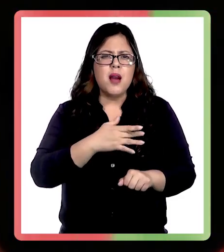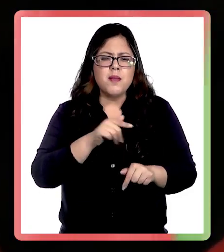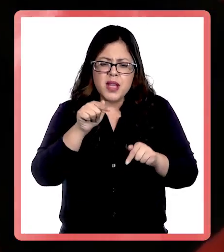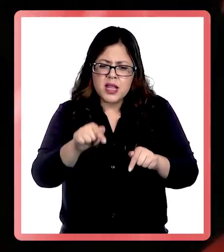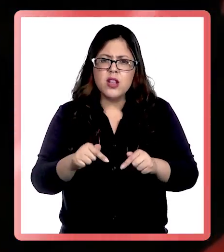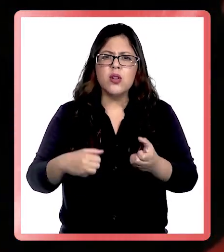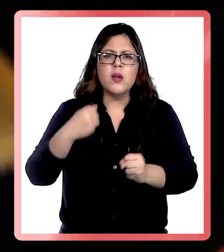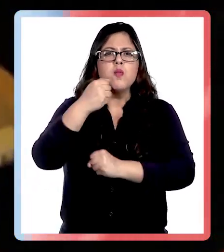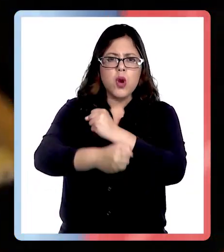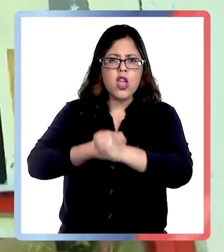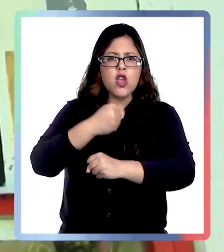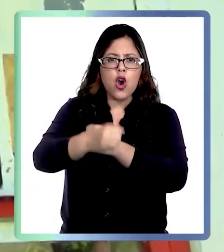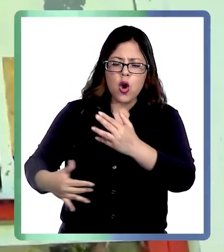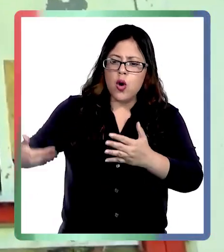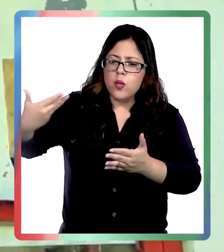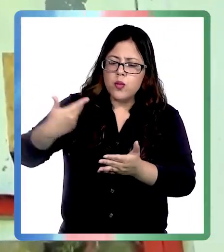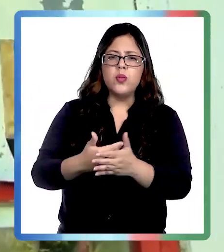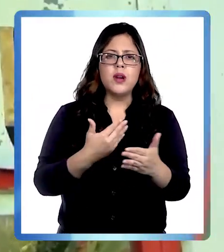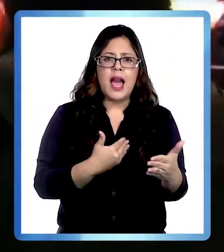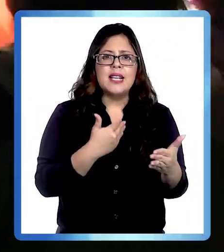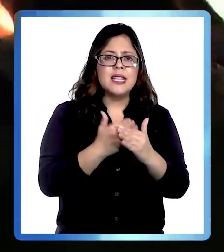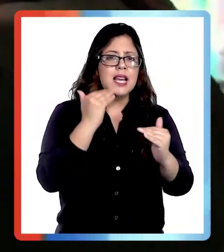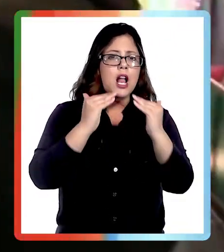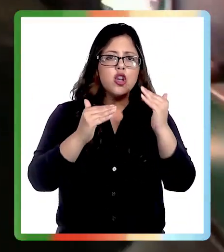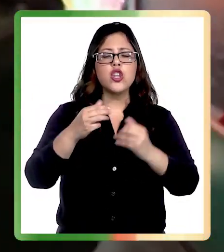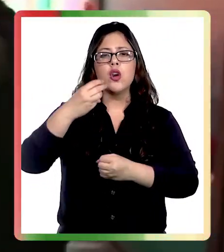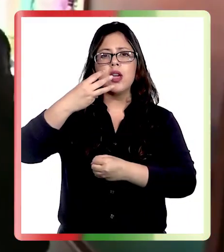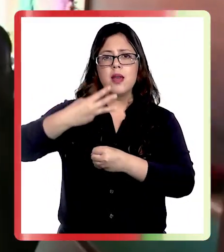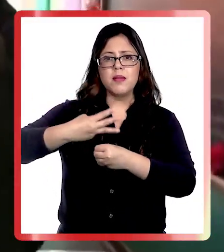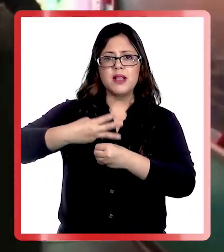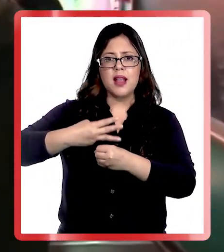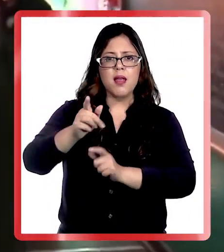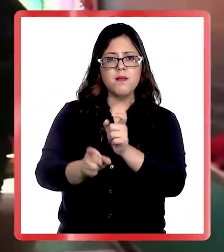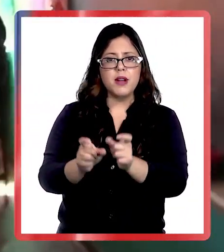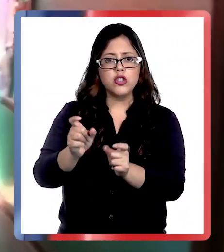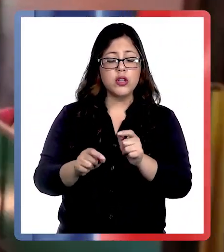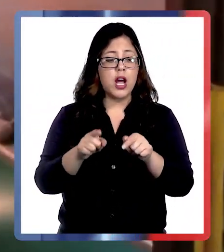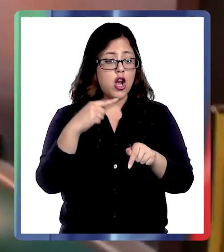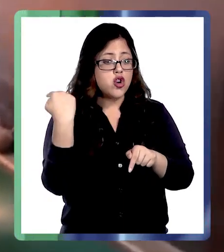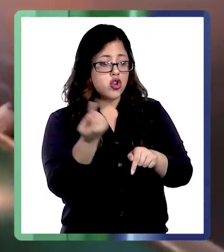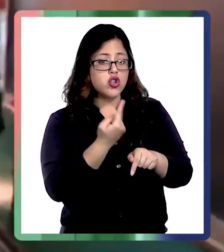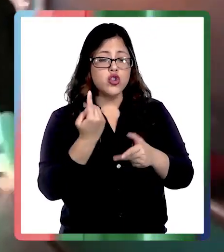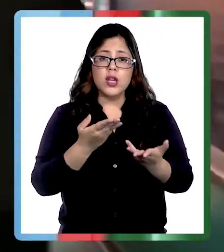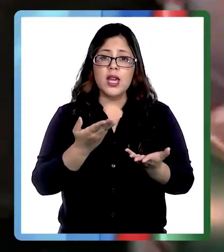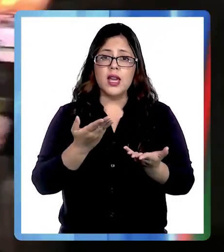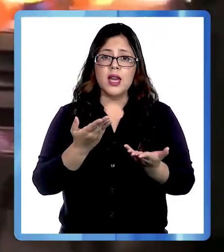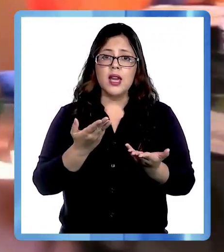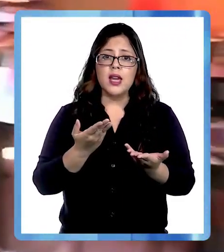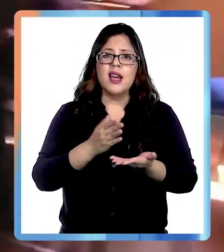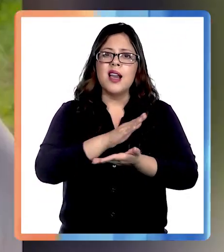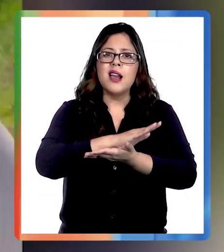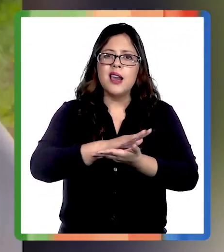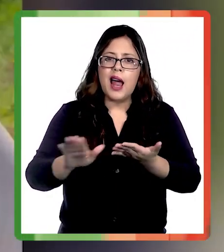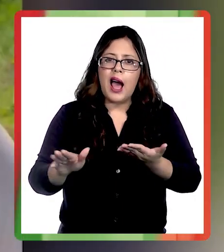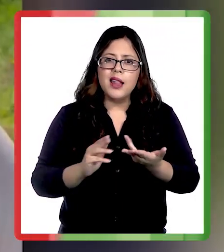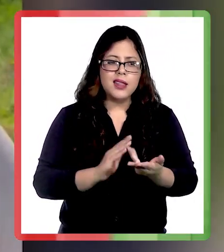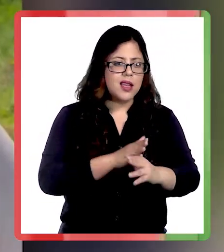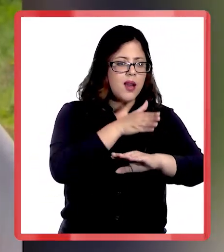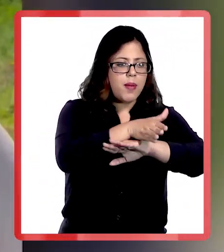lo que ocurre con la iniciativa que por años ha estado cerca de los niños y adultos mayores. Y nosotros hacemos un recorrido gratis para